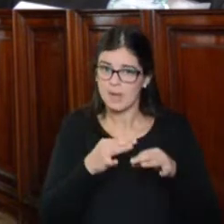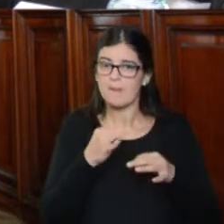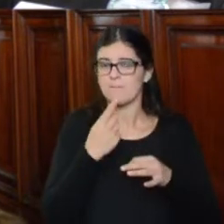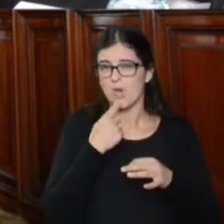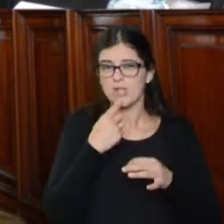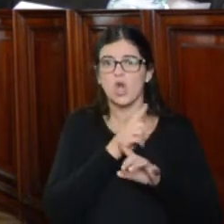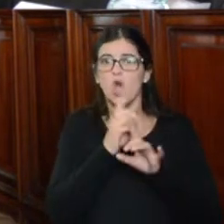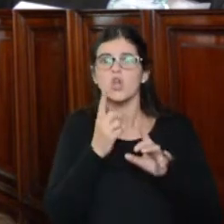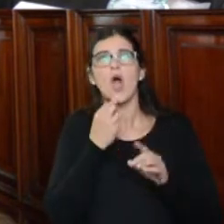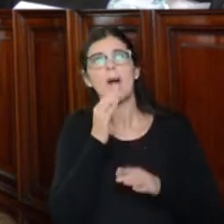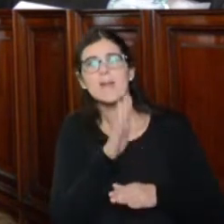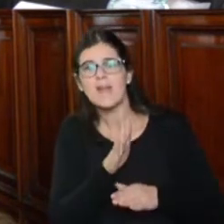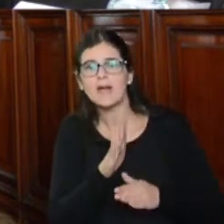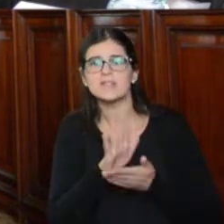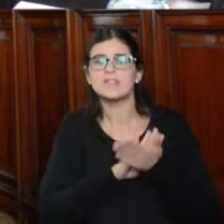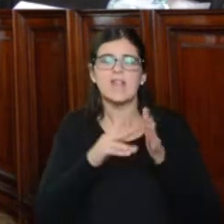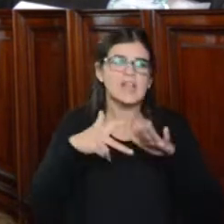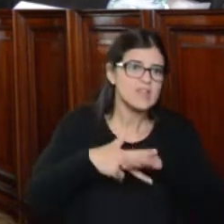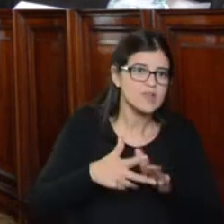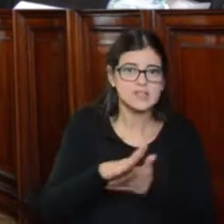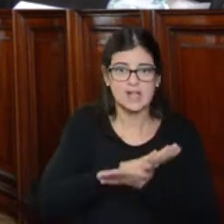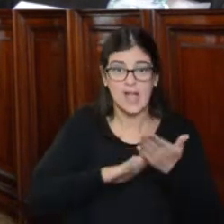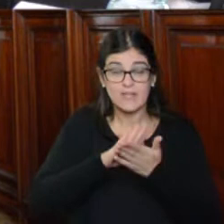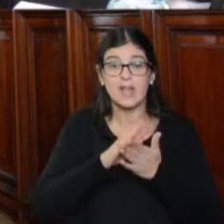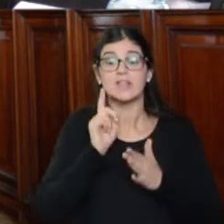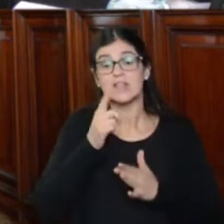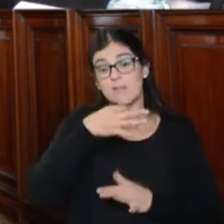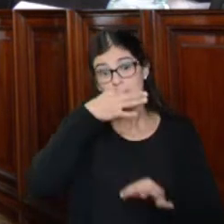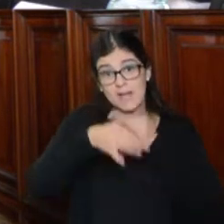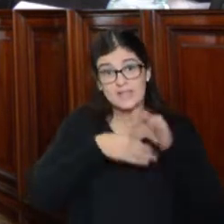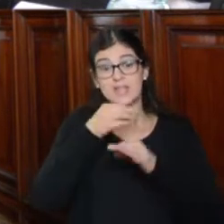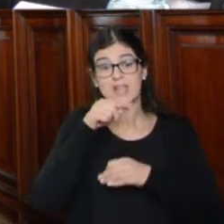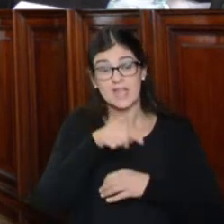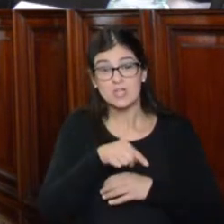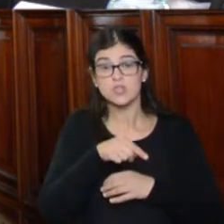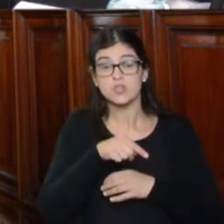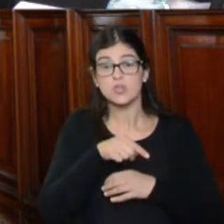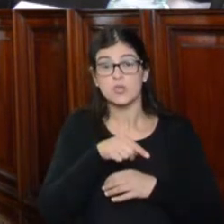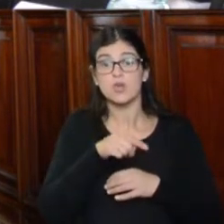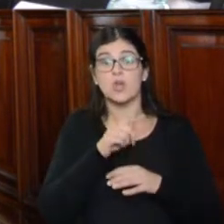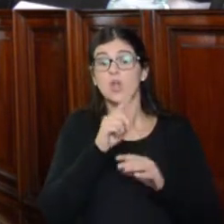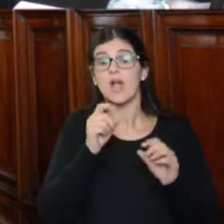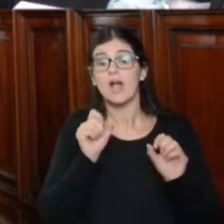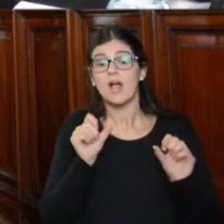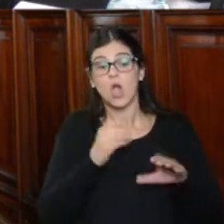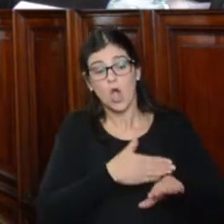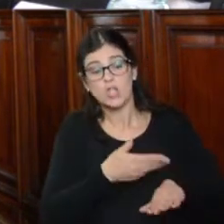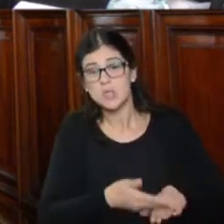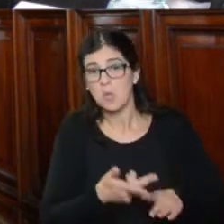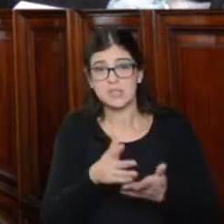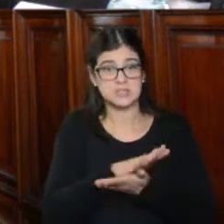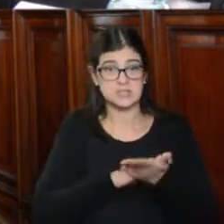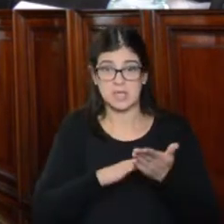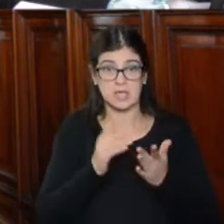no constituyeron amenaza ni interferencia alguna que debe señalarse que ellas no han generado consecuencias de ningún